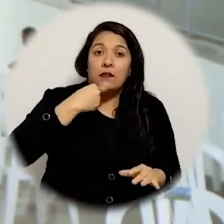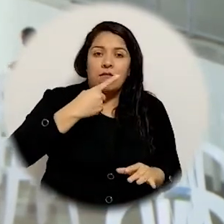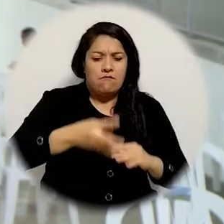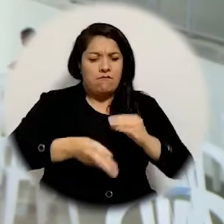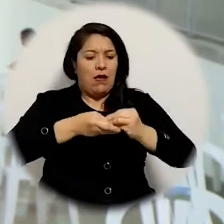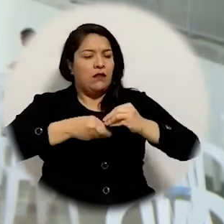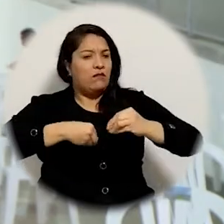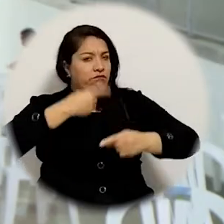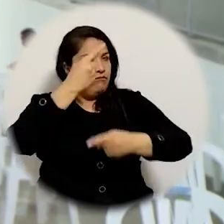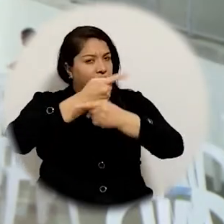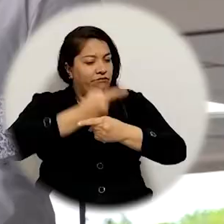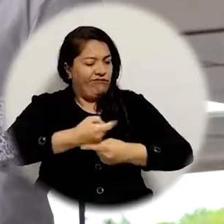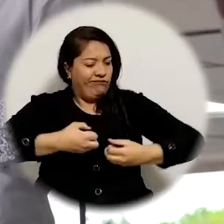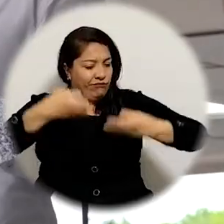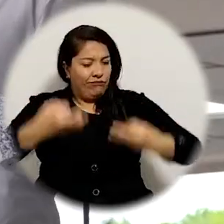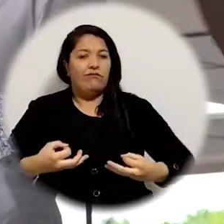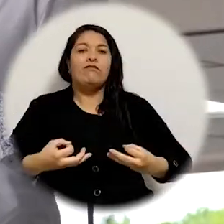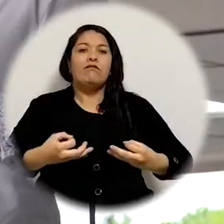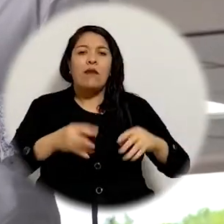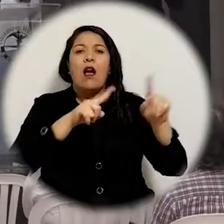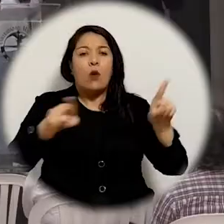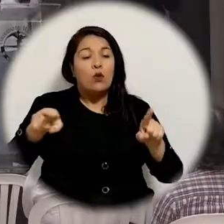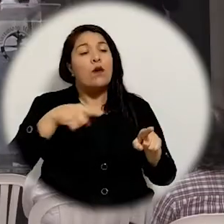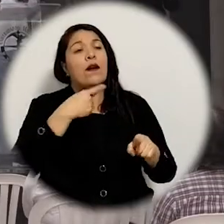quedar en este importante cargo